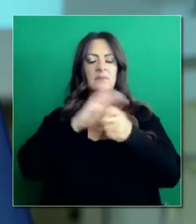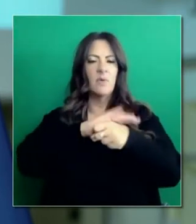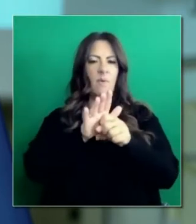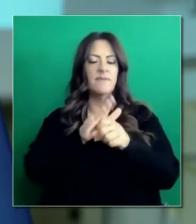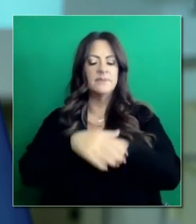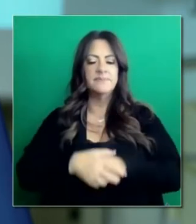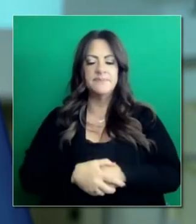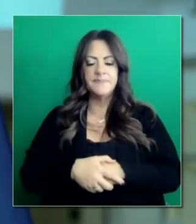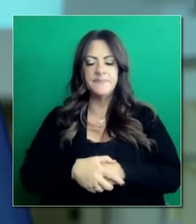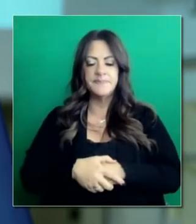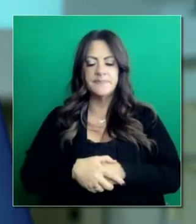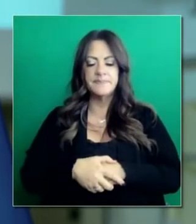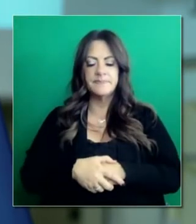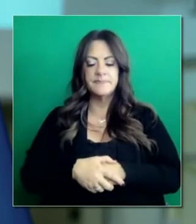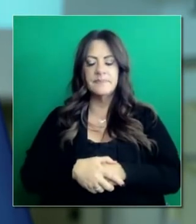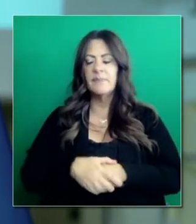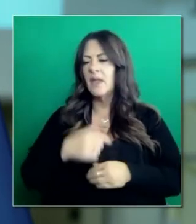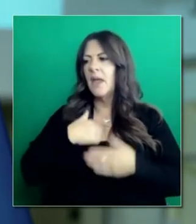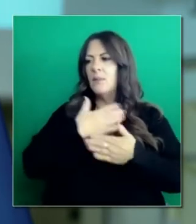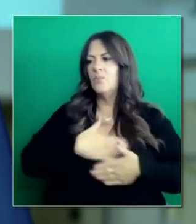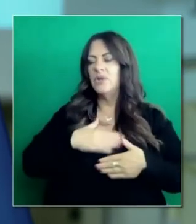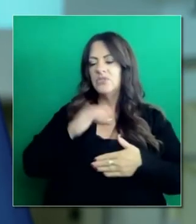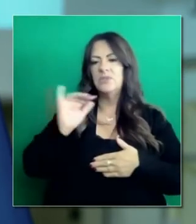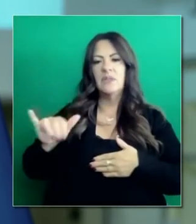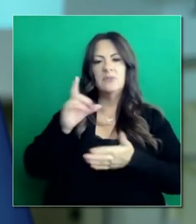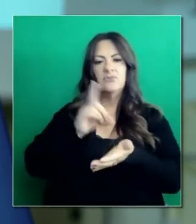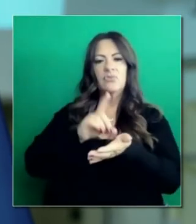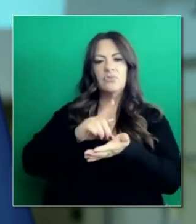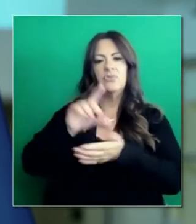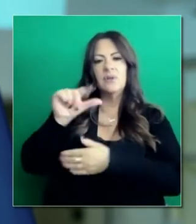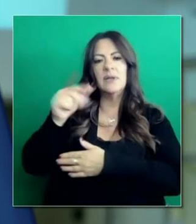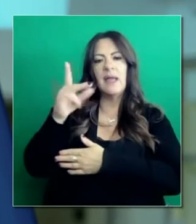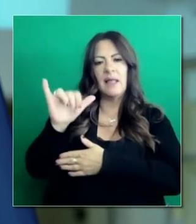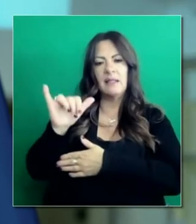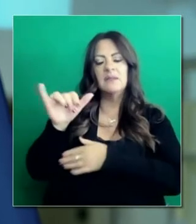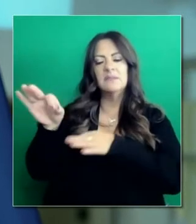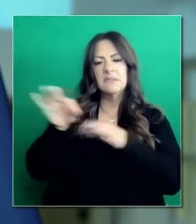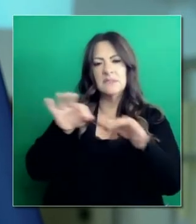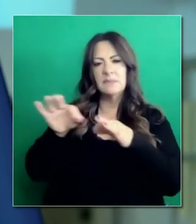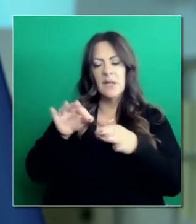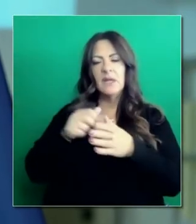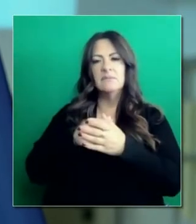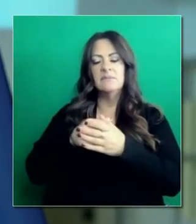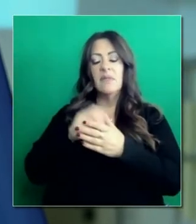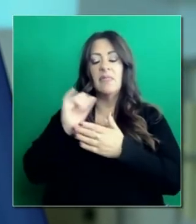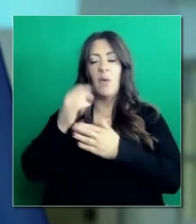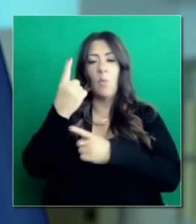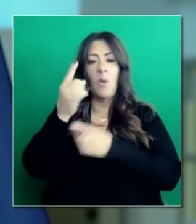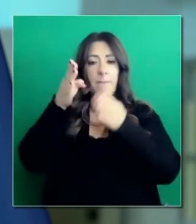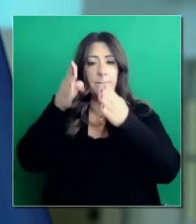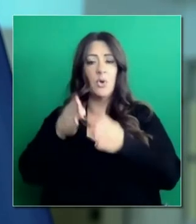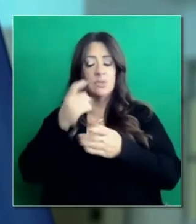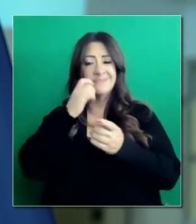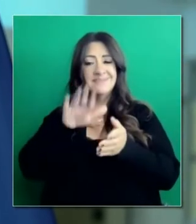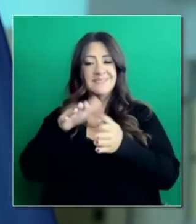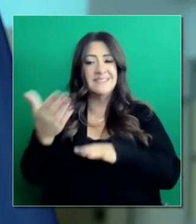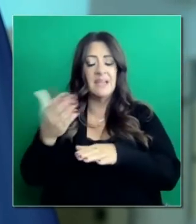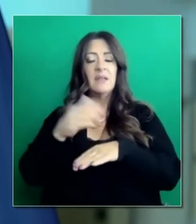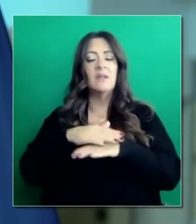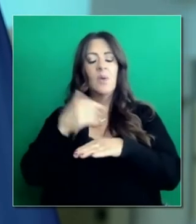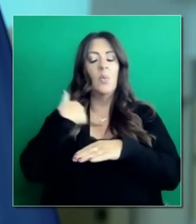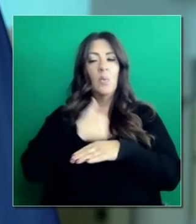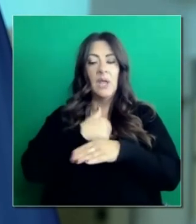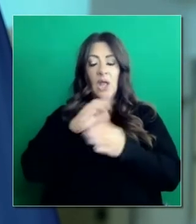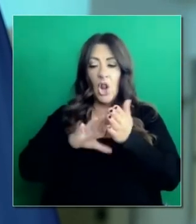Le agradezco el punto que acaba de hacer el doctor Giali en cuanto a este caso individual. Y tendremos más